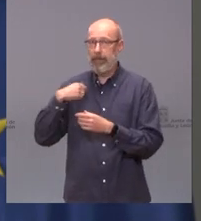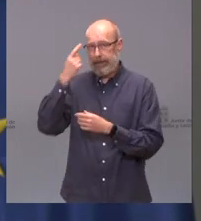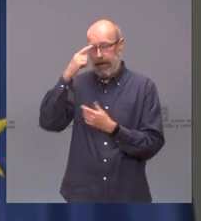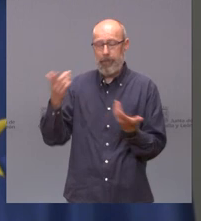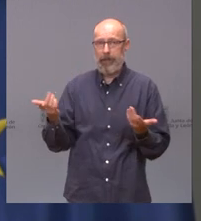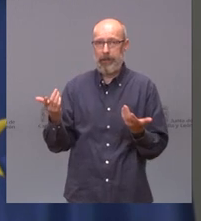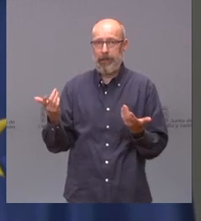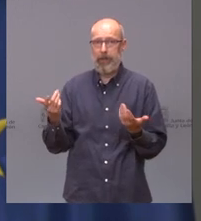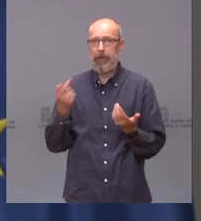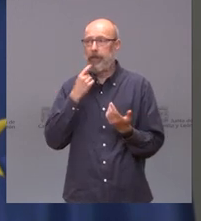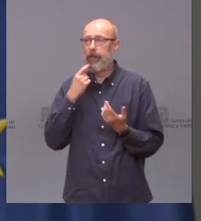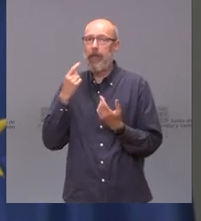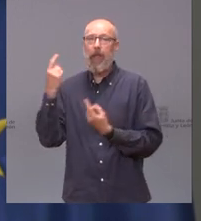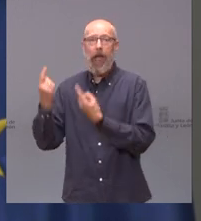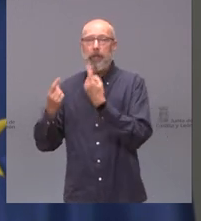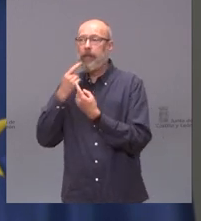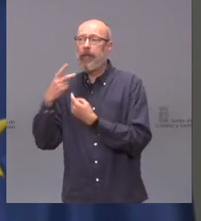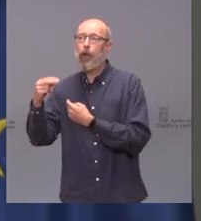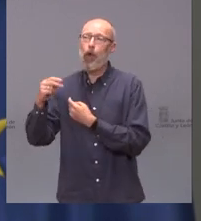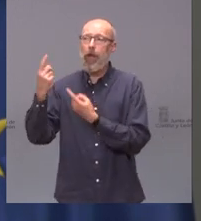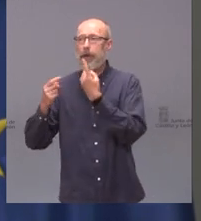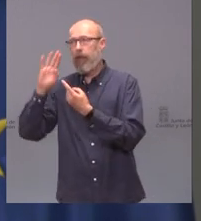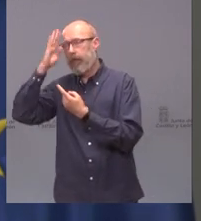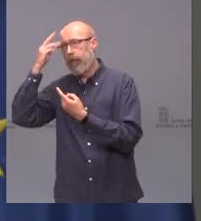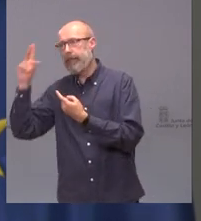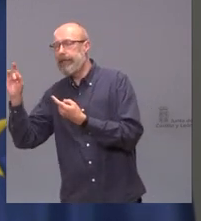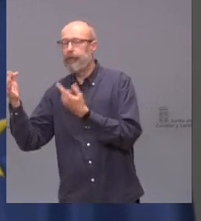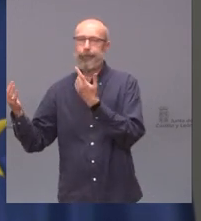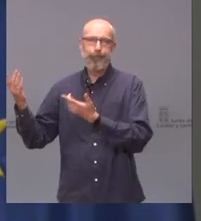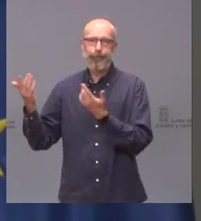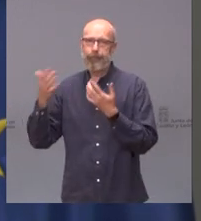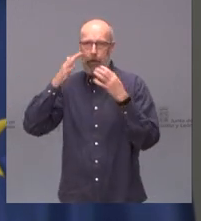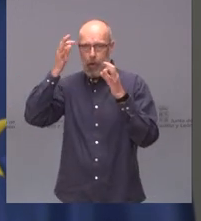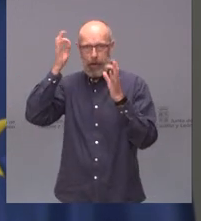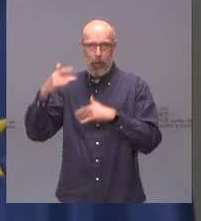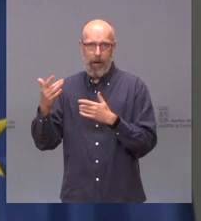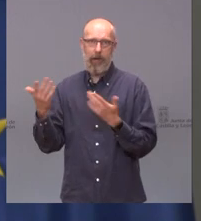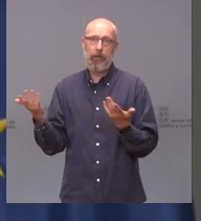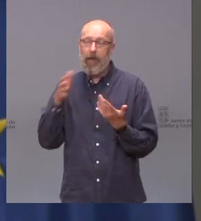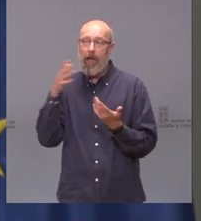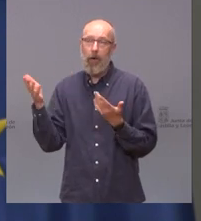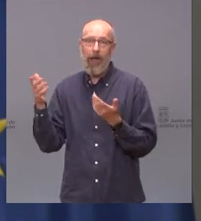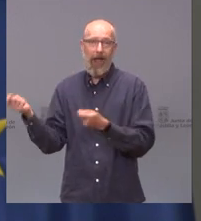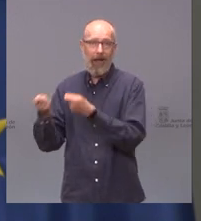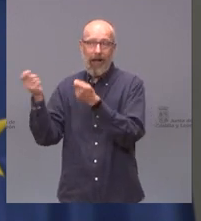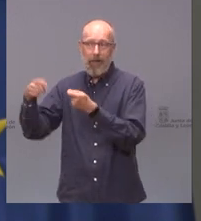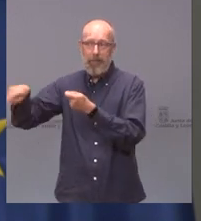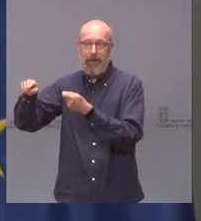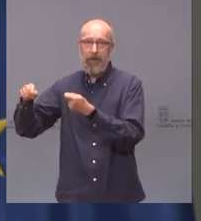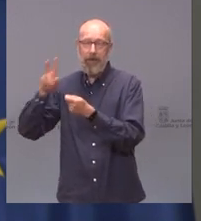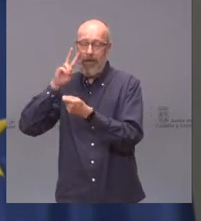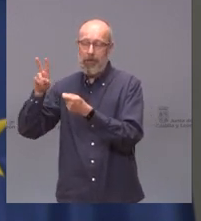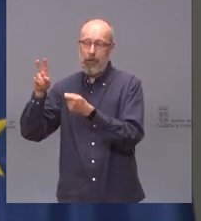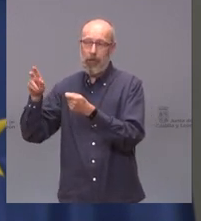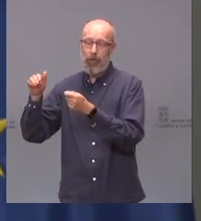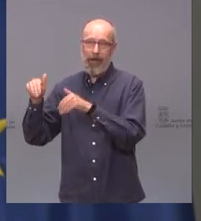acostarse el día siguiente entonces esto en mitad de esta campaña hemos visto a un candidato decir una cosa y la contraria